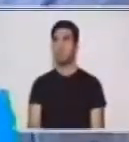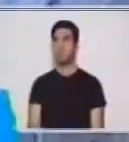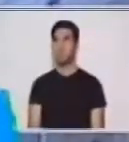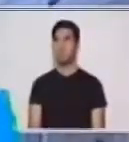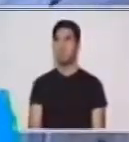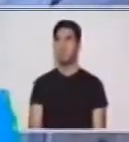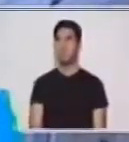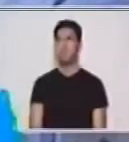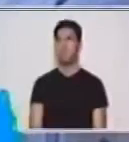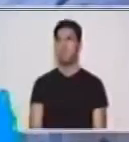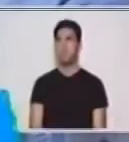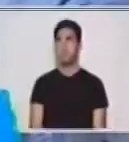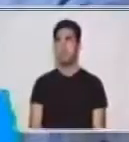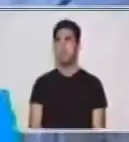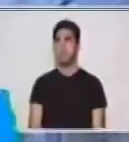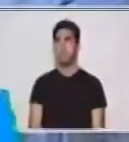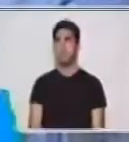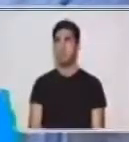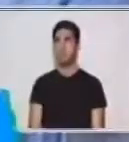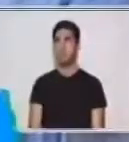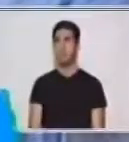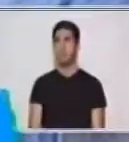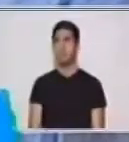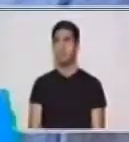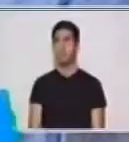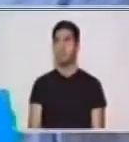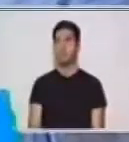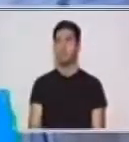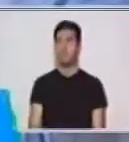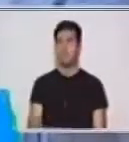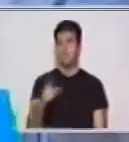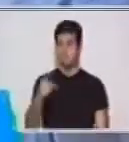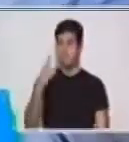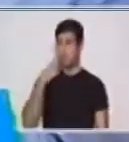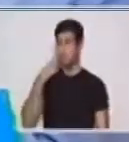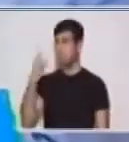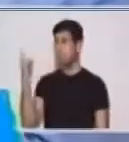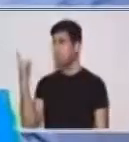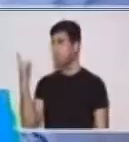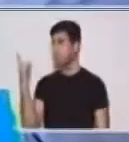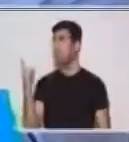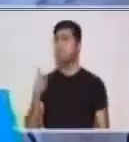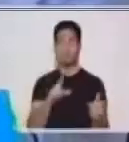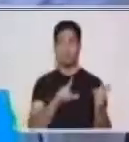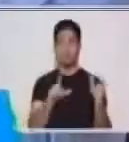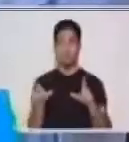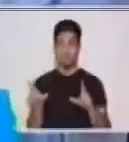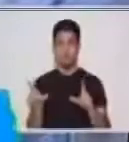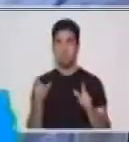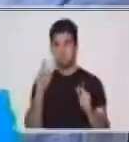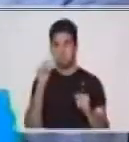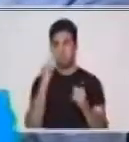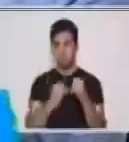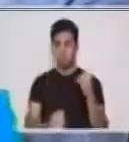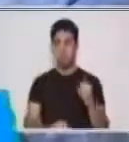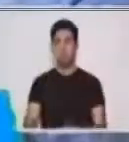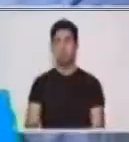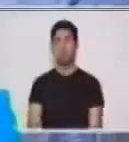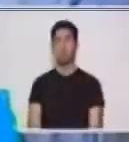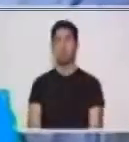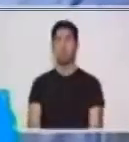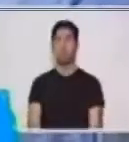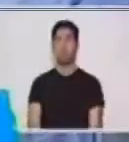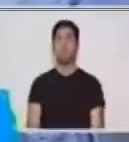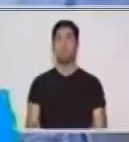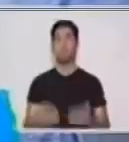Entonces, vemos que ya nuestra figura ya va tomando forma. Y nos